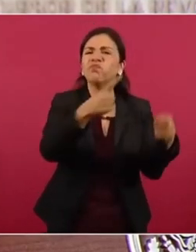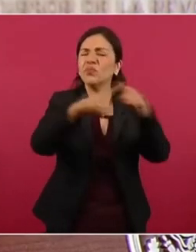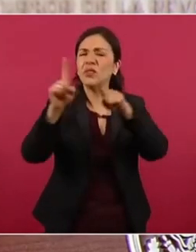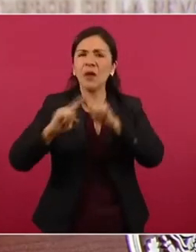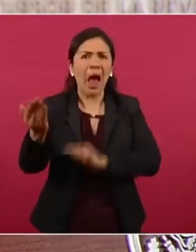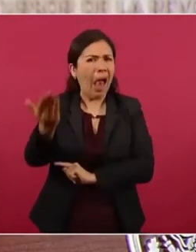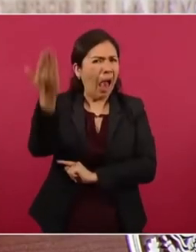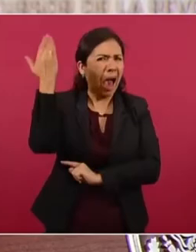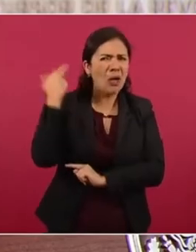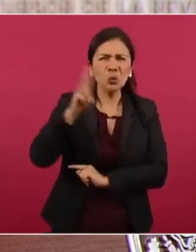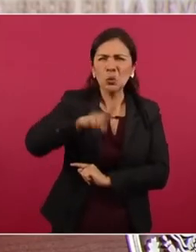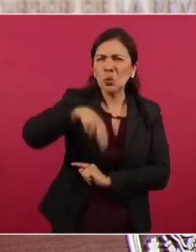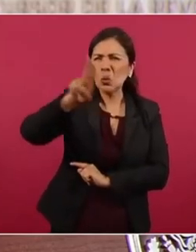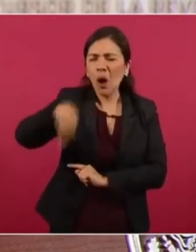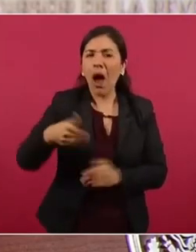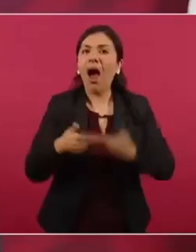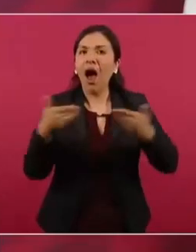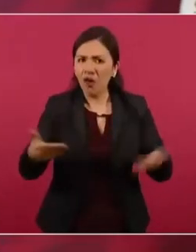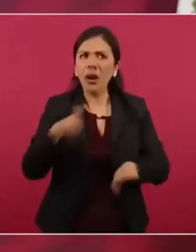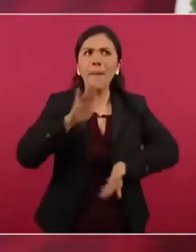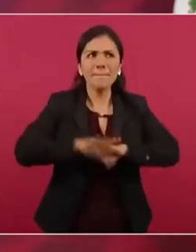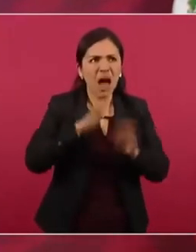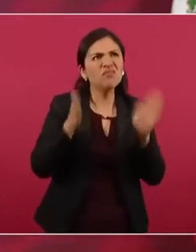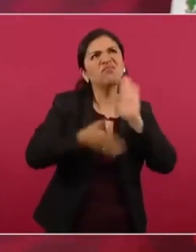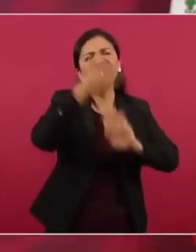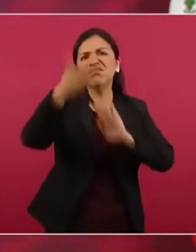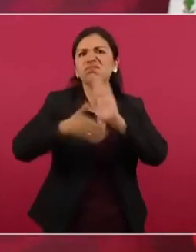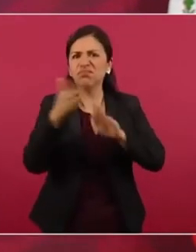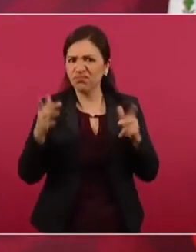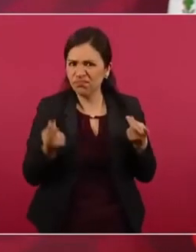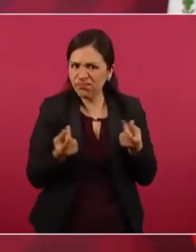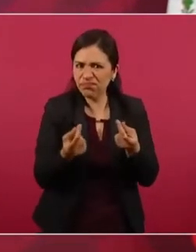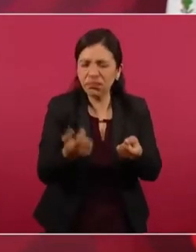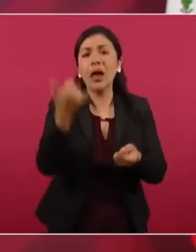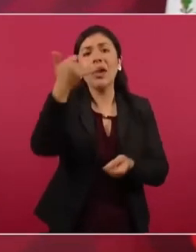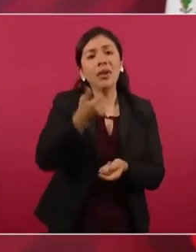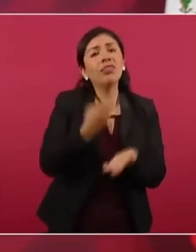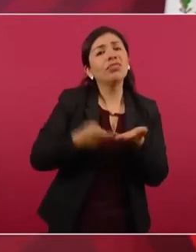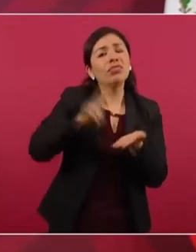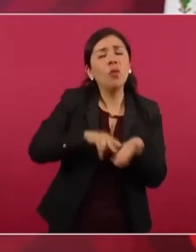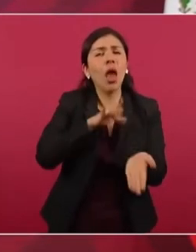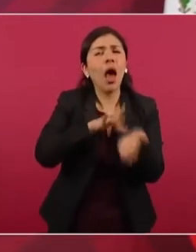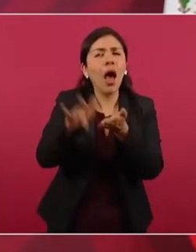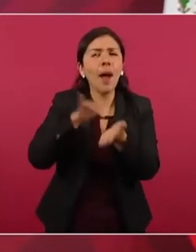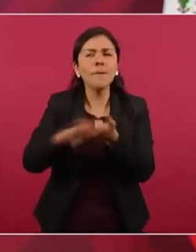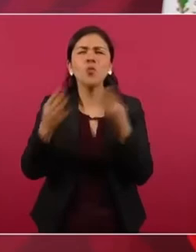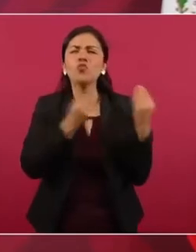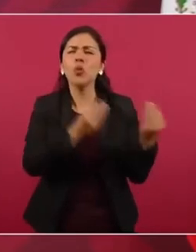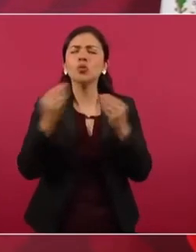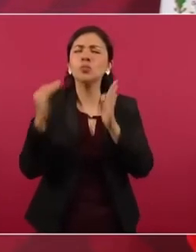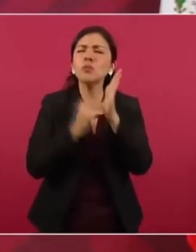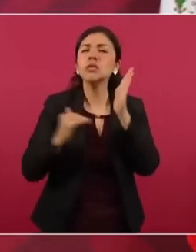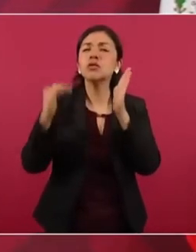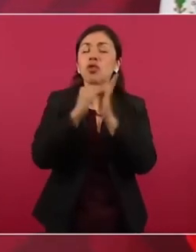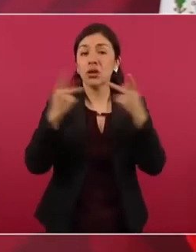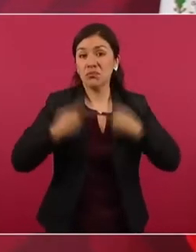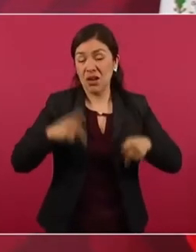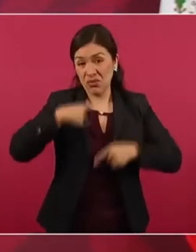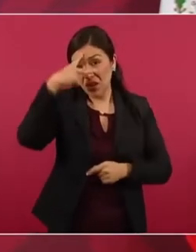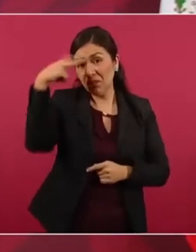y se está apoyando a millones de mexicanos.